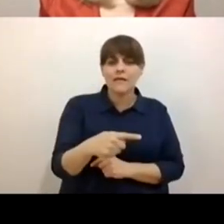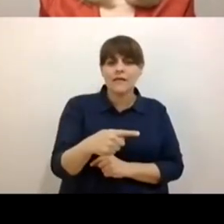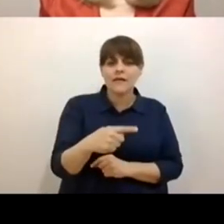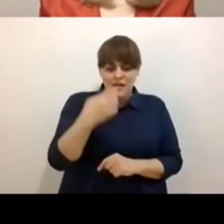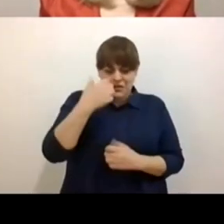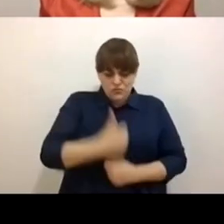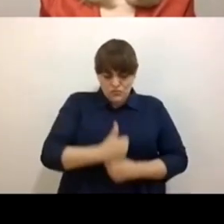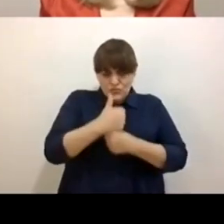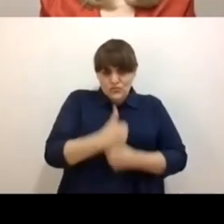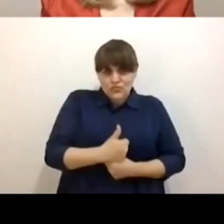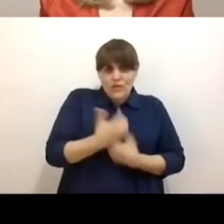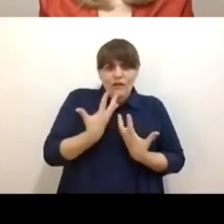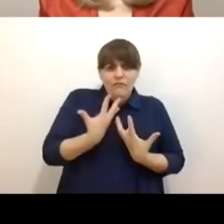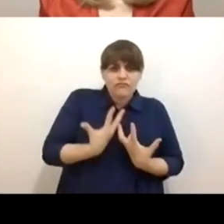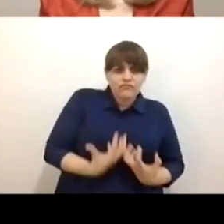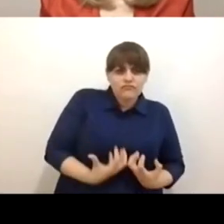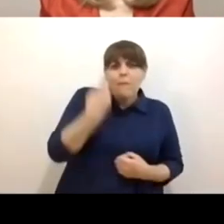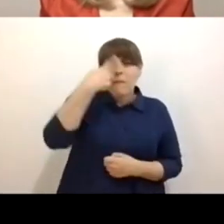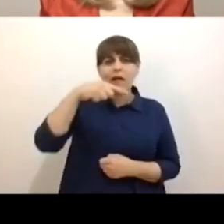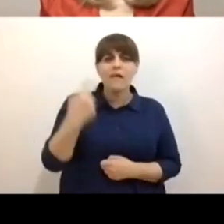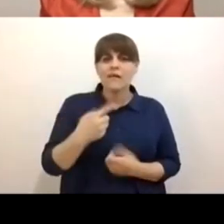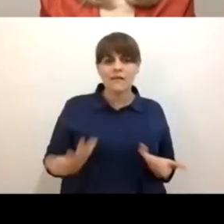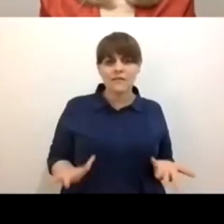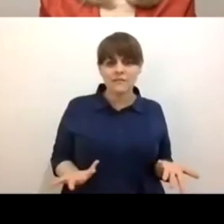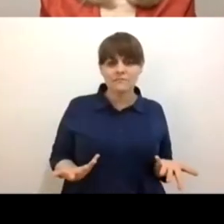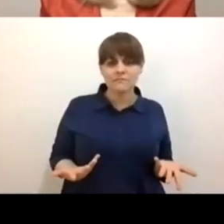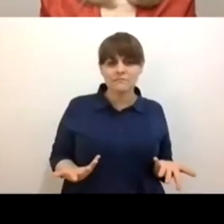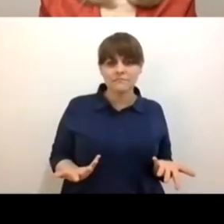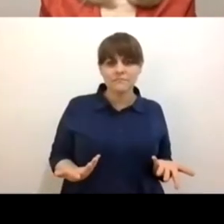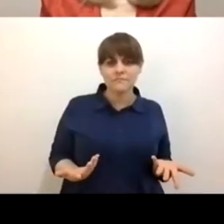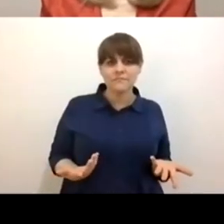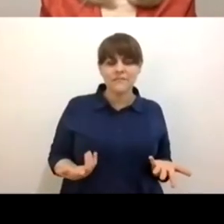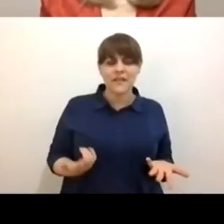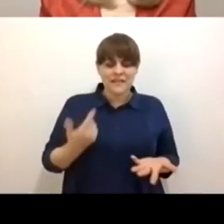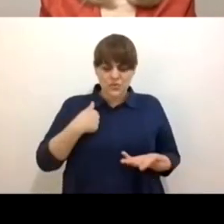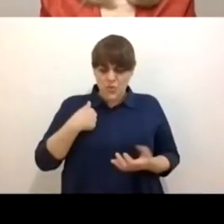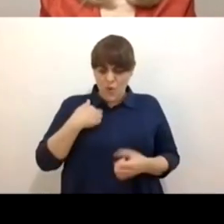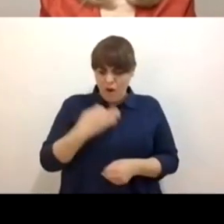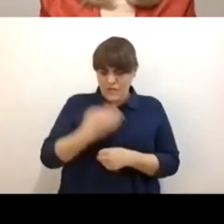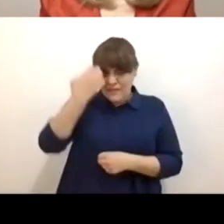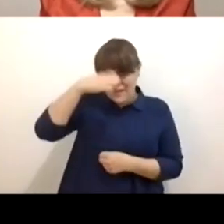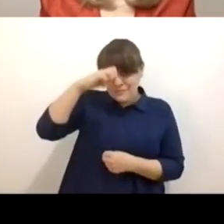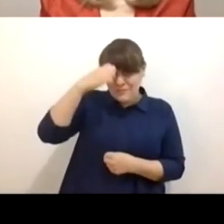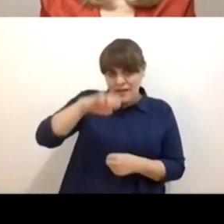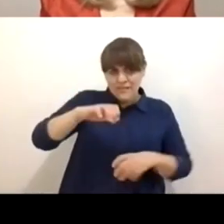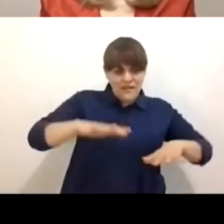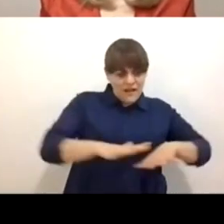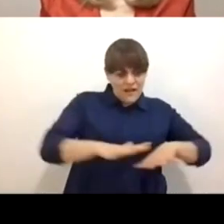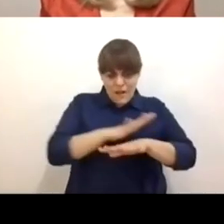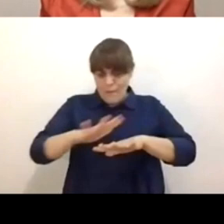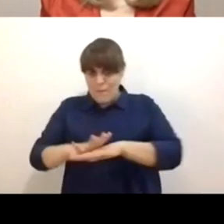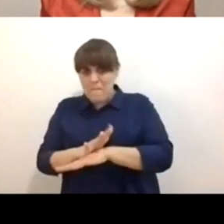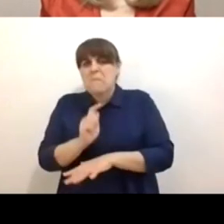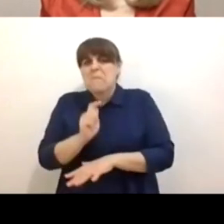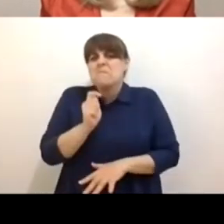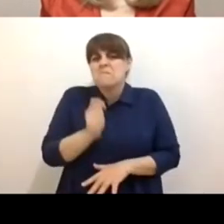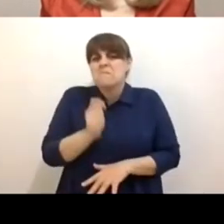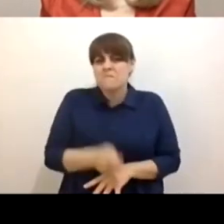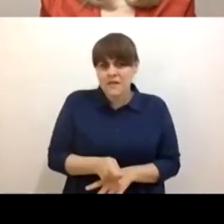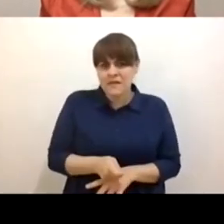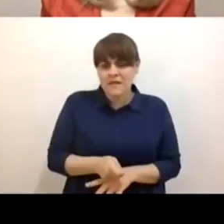enfrentan. ¿Qué significa para ti de esos cambios? ¿Qué aprendes de esos cambios? El juego libre,